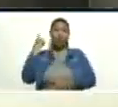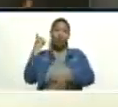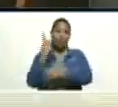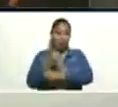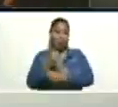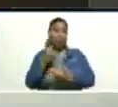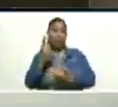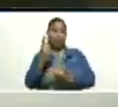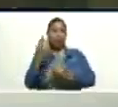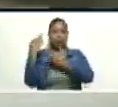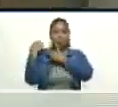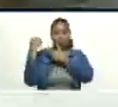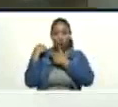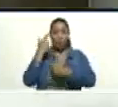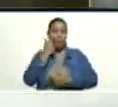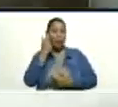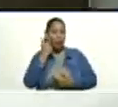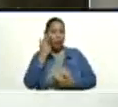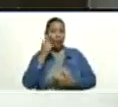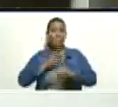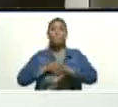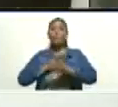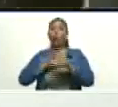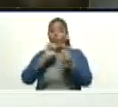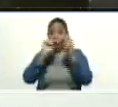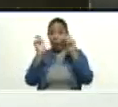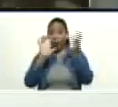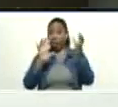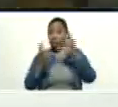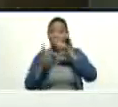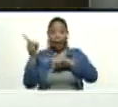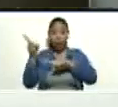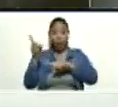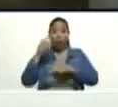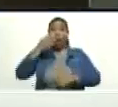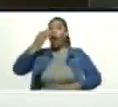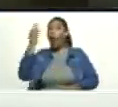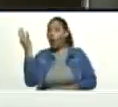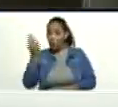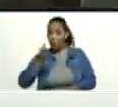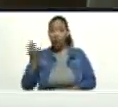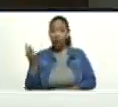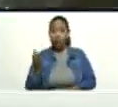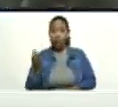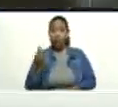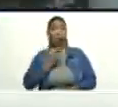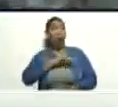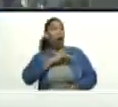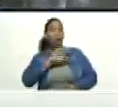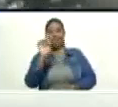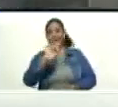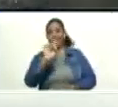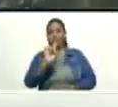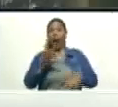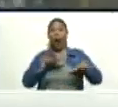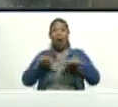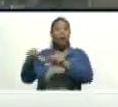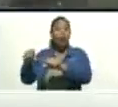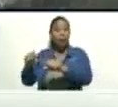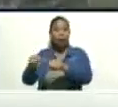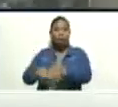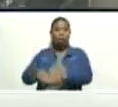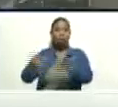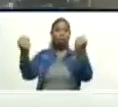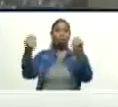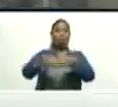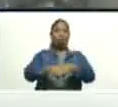cada vez más. Porque el cambio climático es una realidad. Es una realidad. El capitalismo destruyó